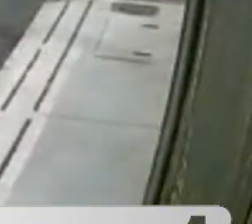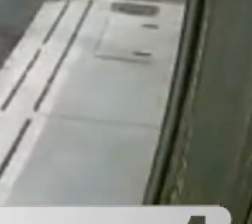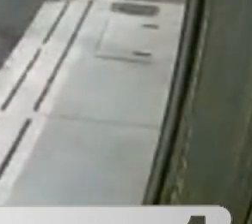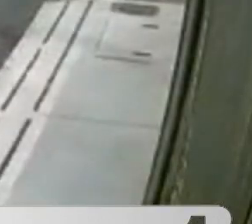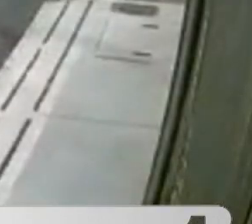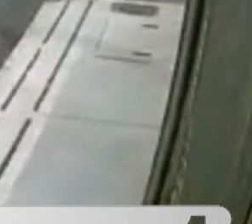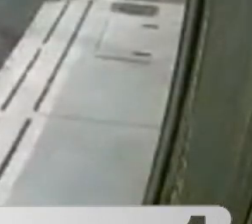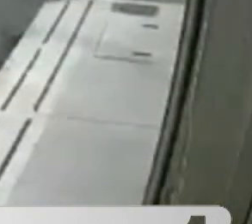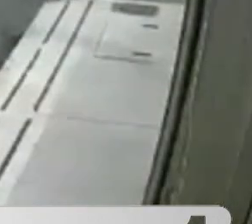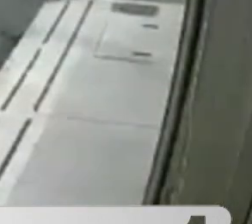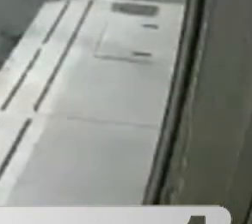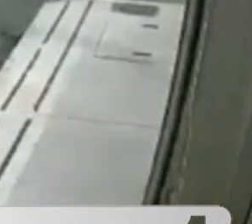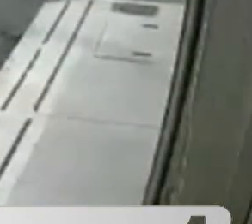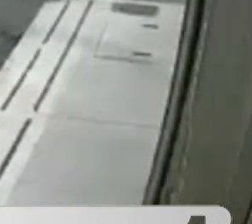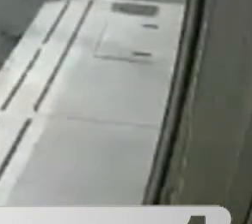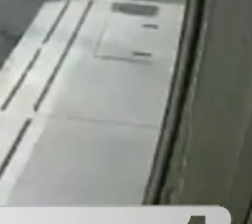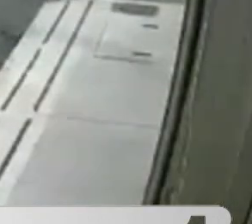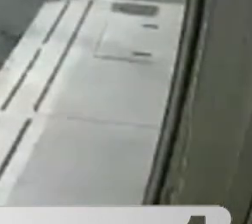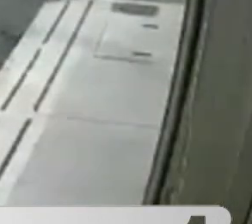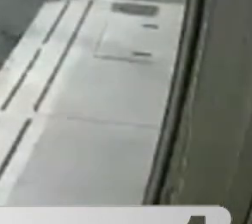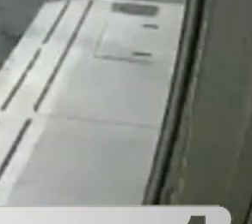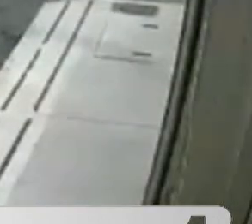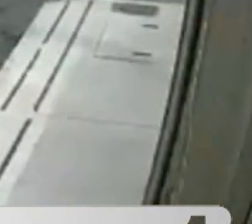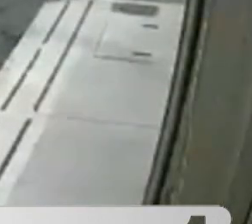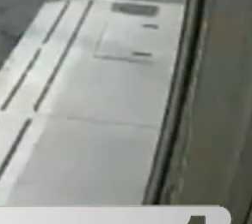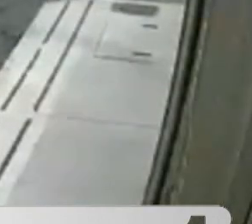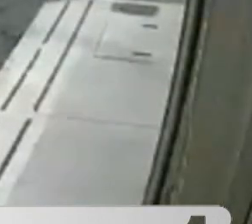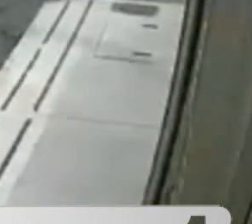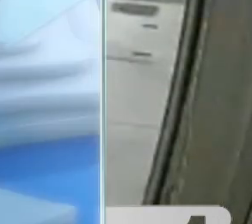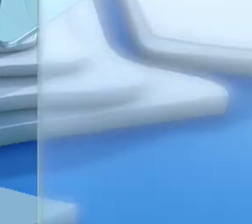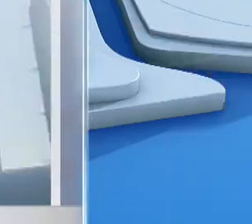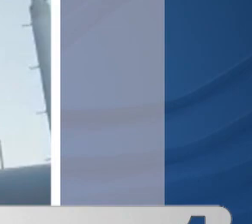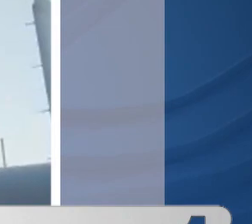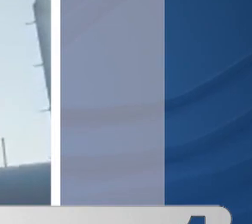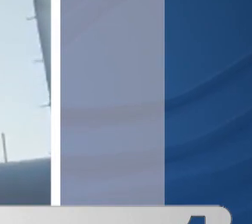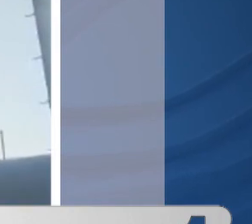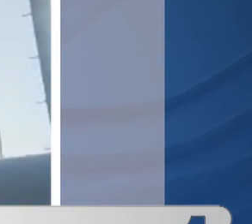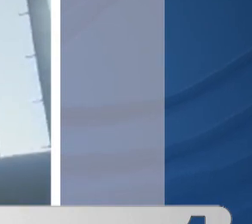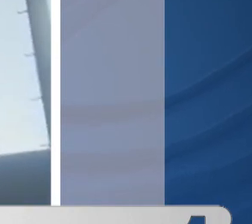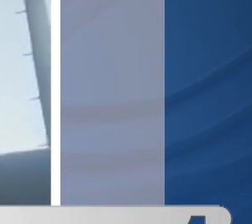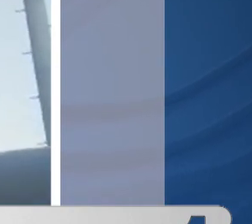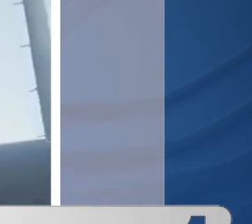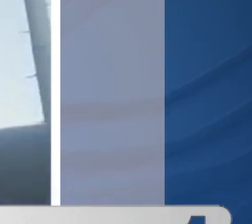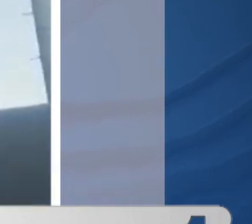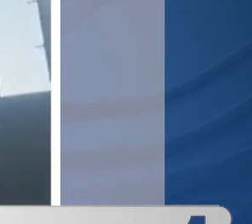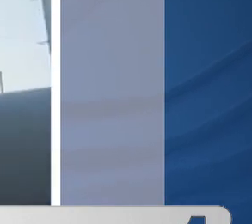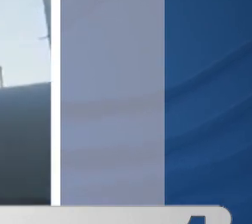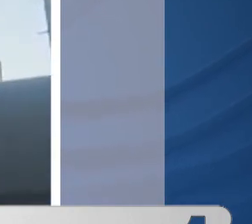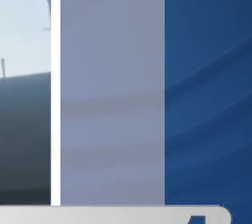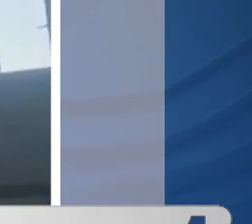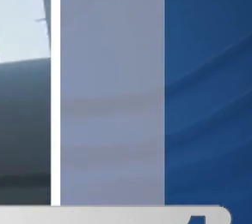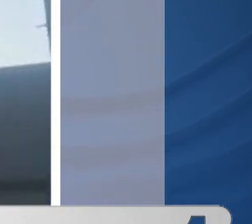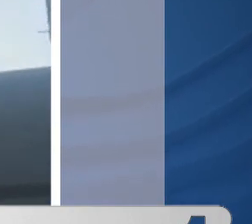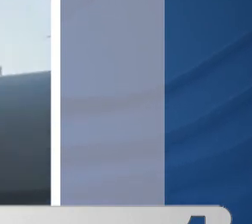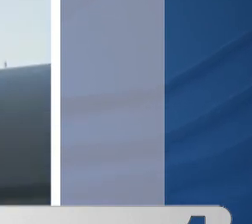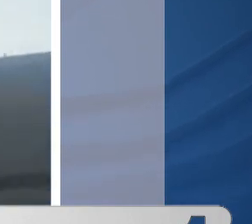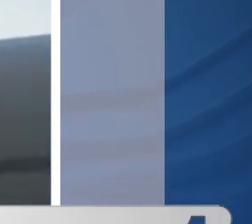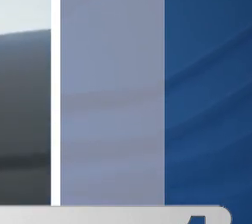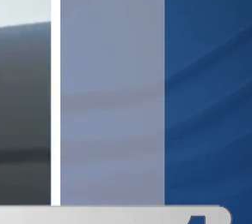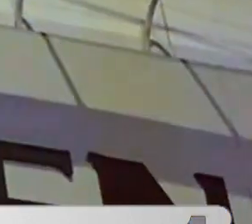amenazan a habitantes en el occidente de la capital Con drones, cámaras y GPS,